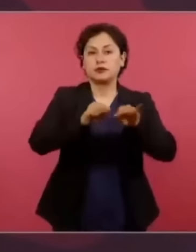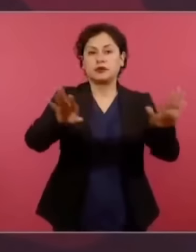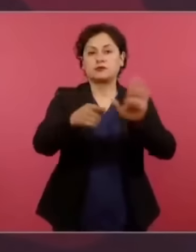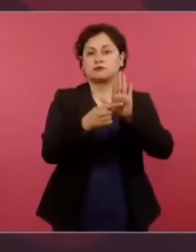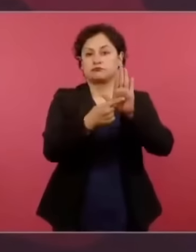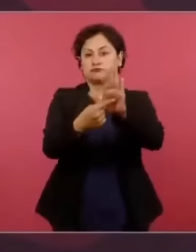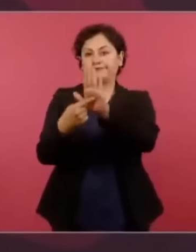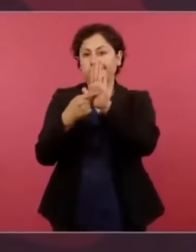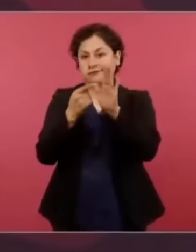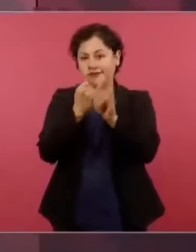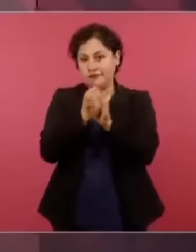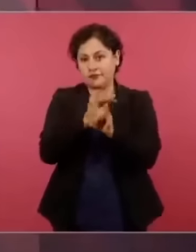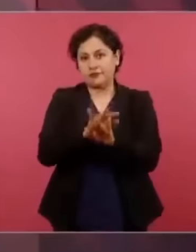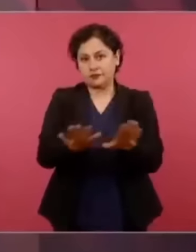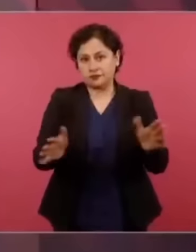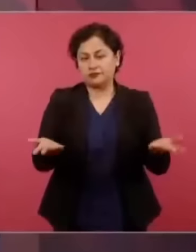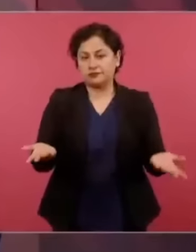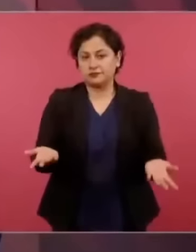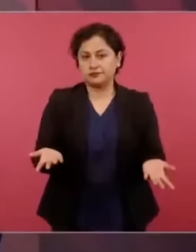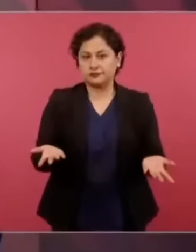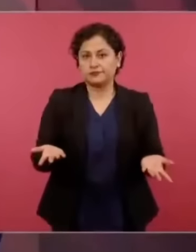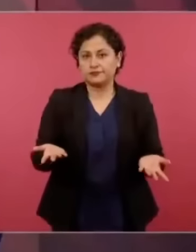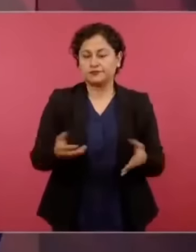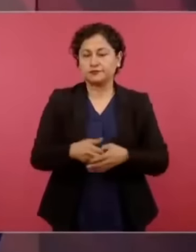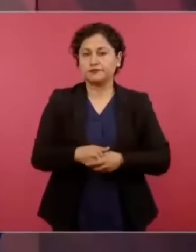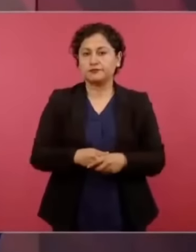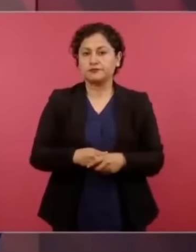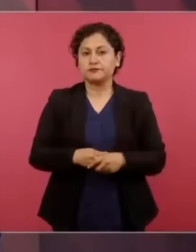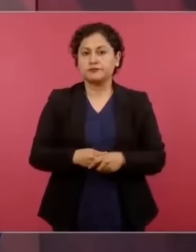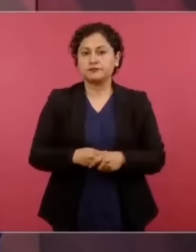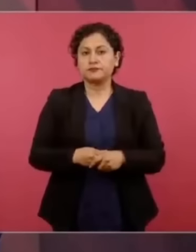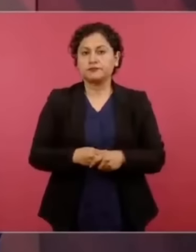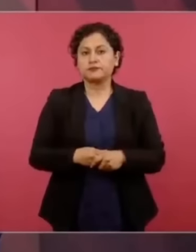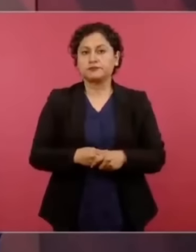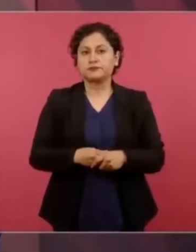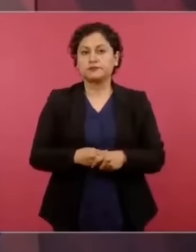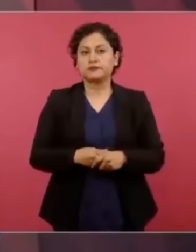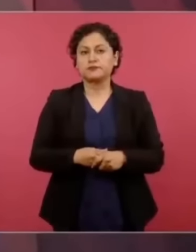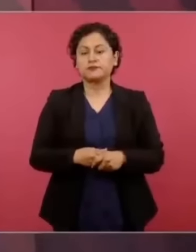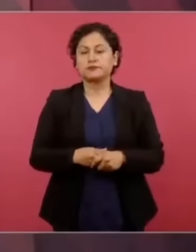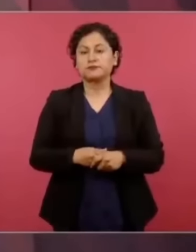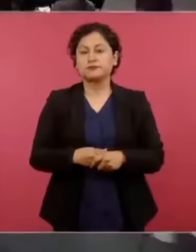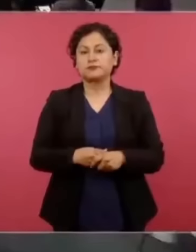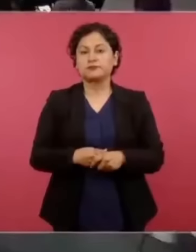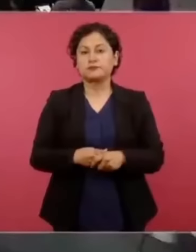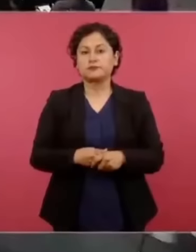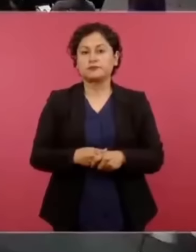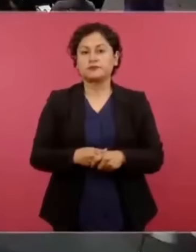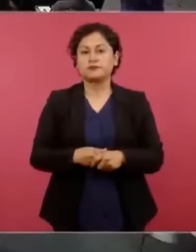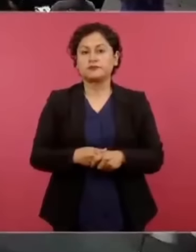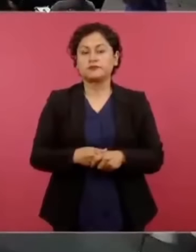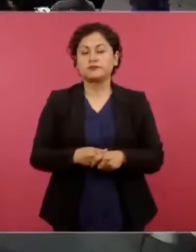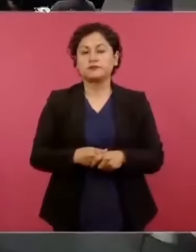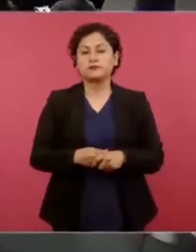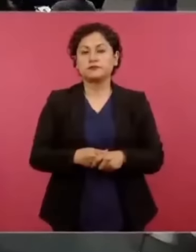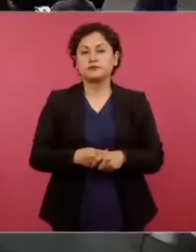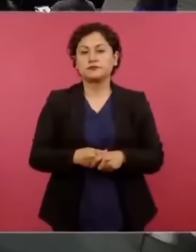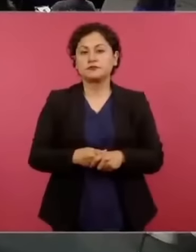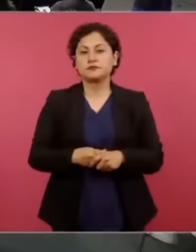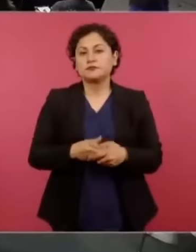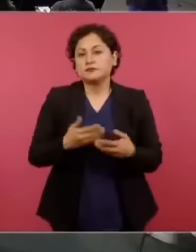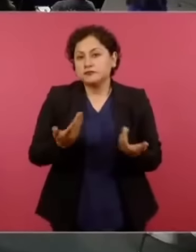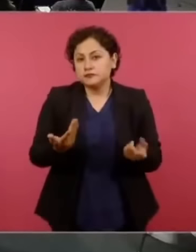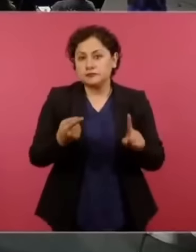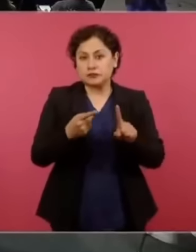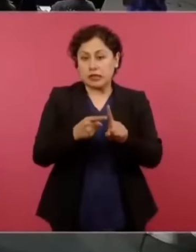le pagan todo a la